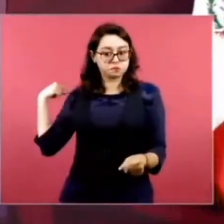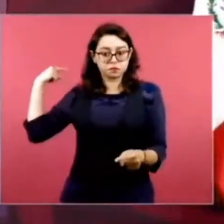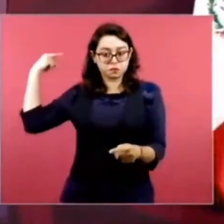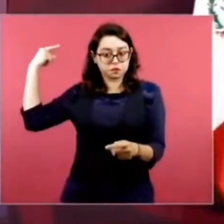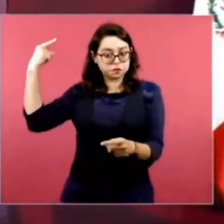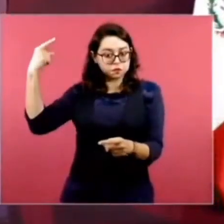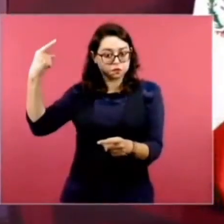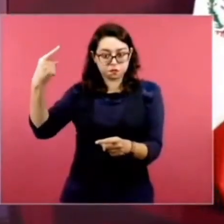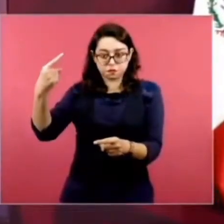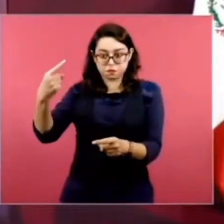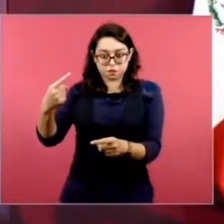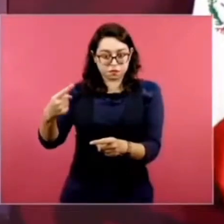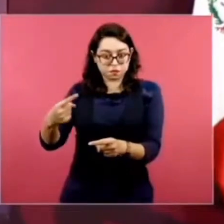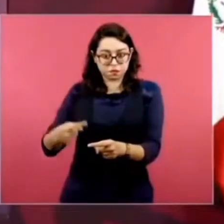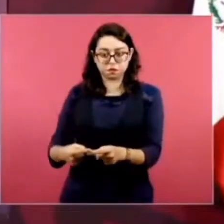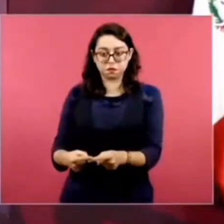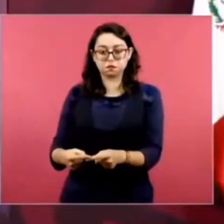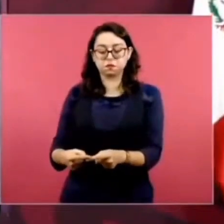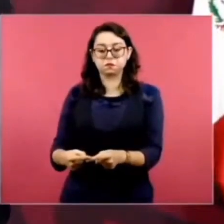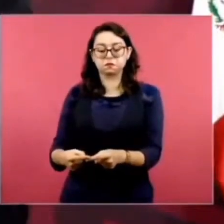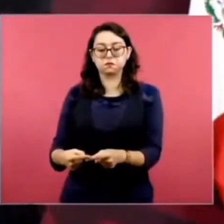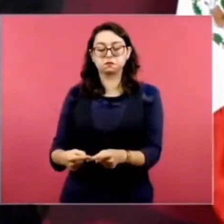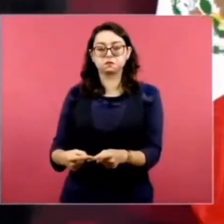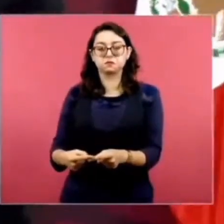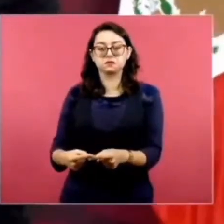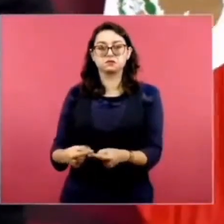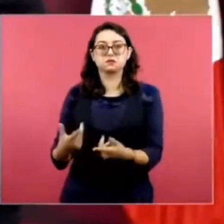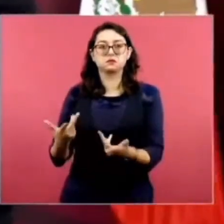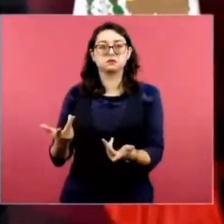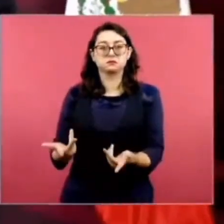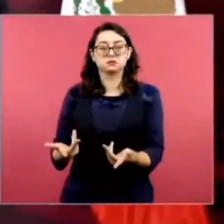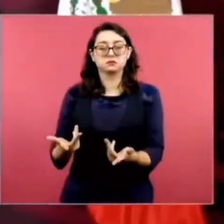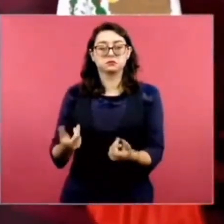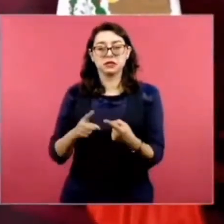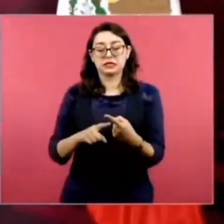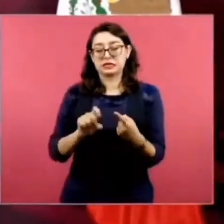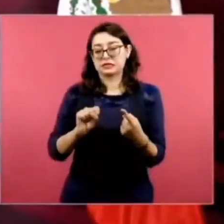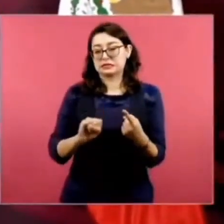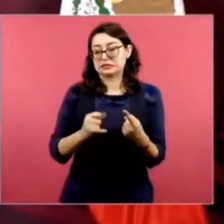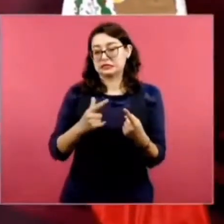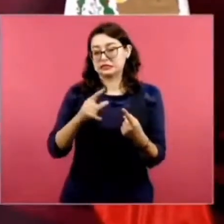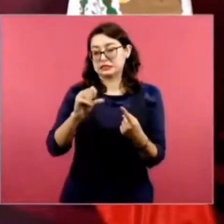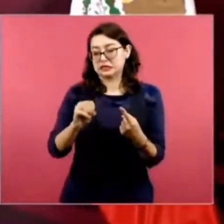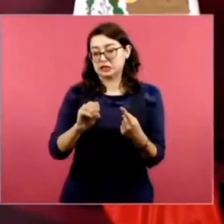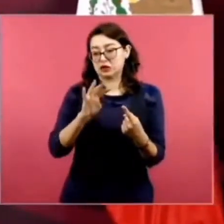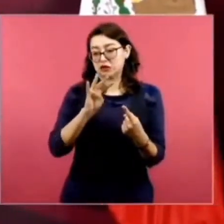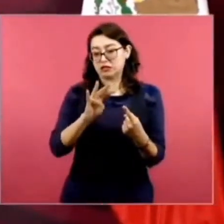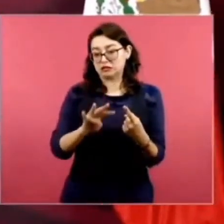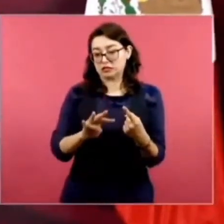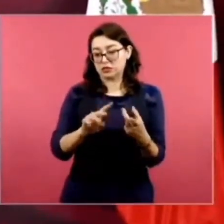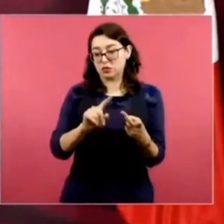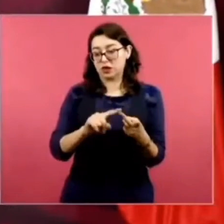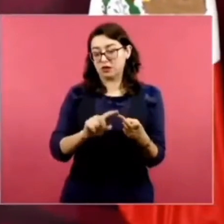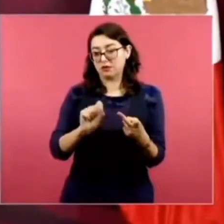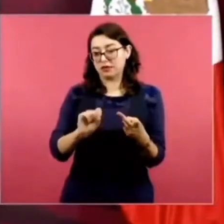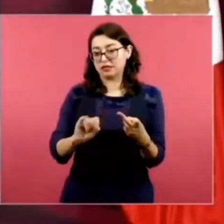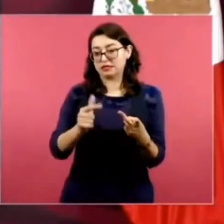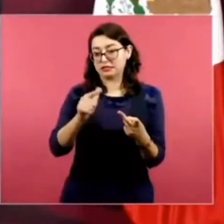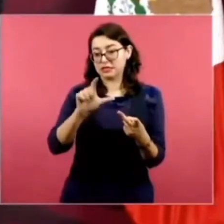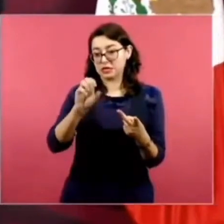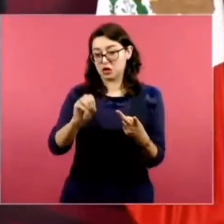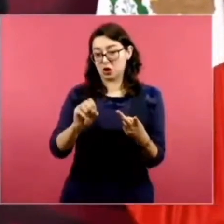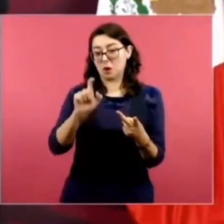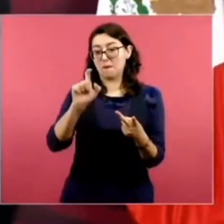desde finales del siglo XIX, principios del siglo XX,